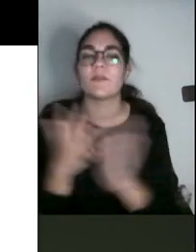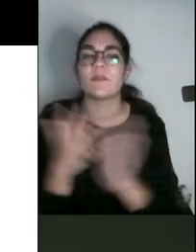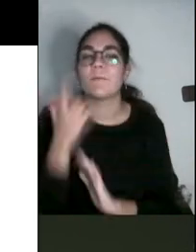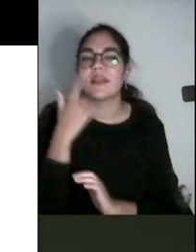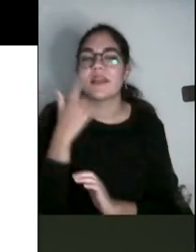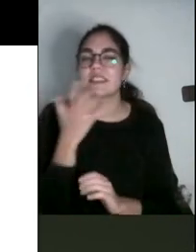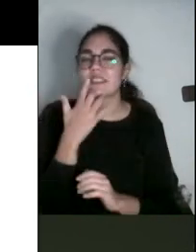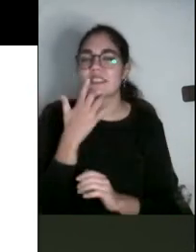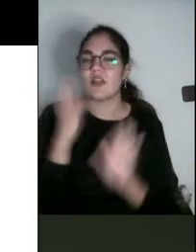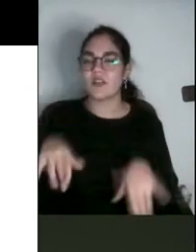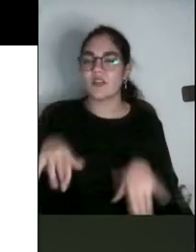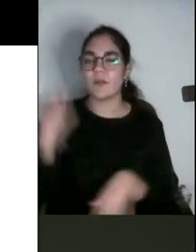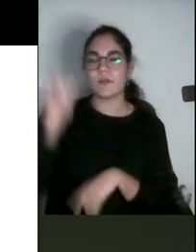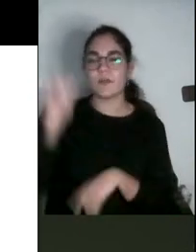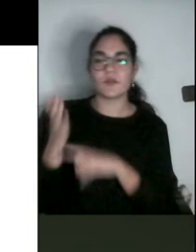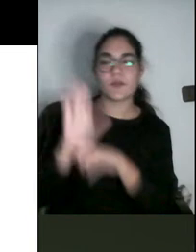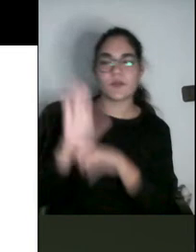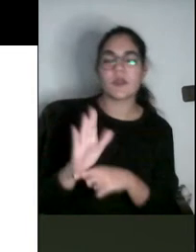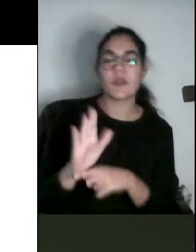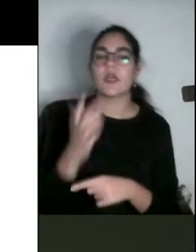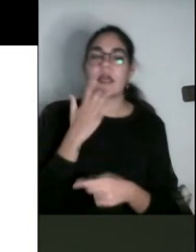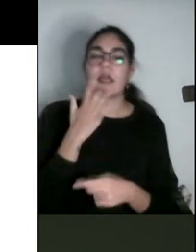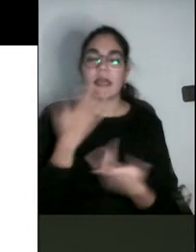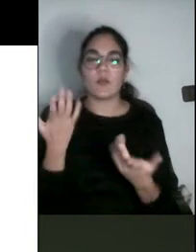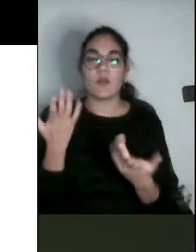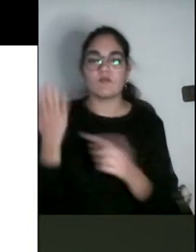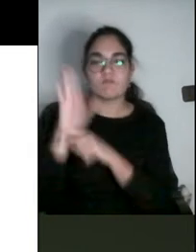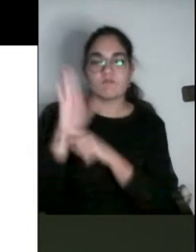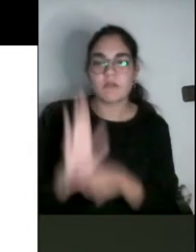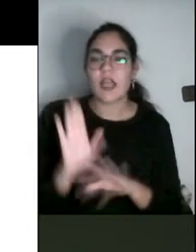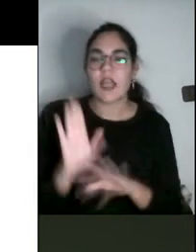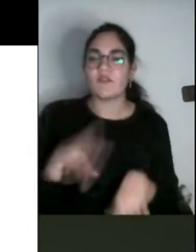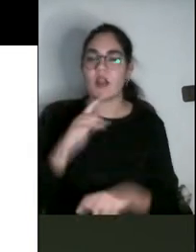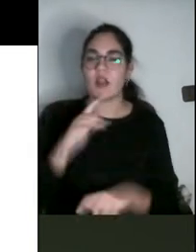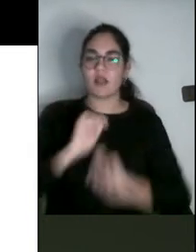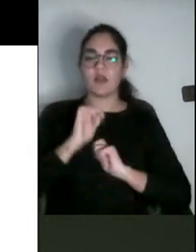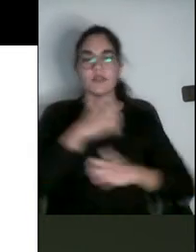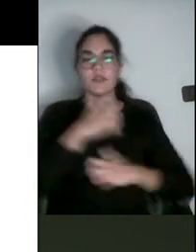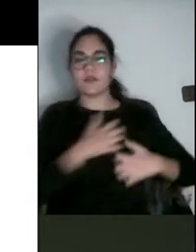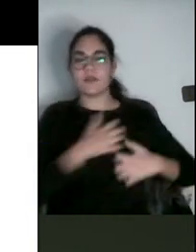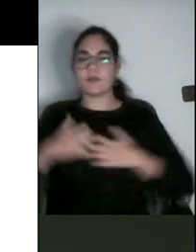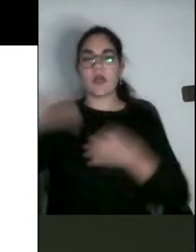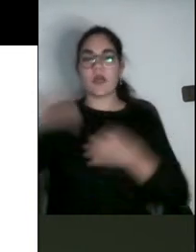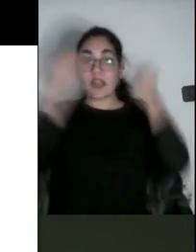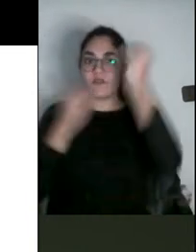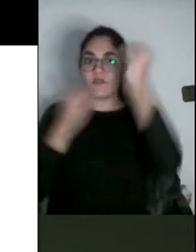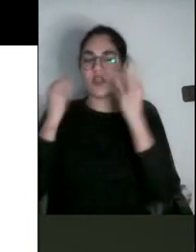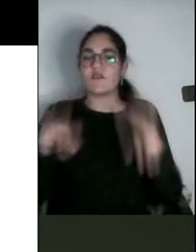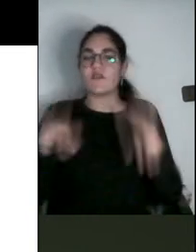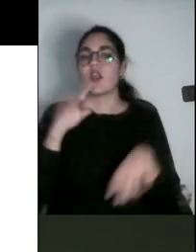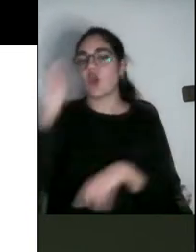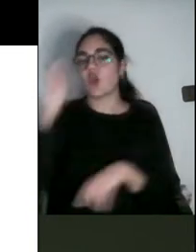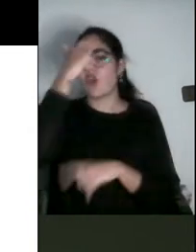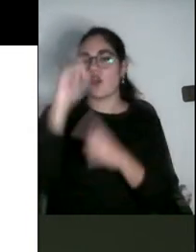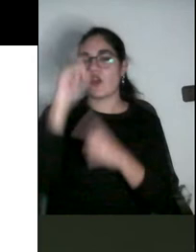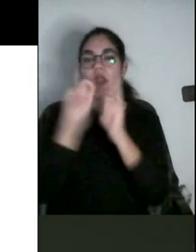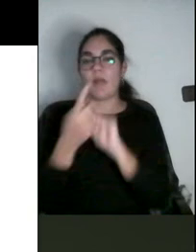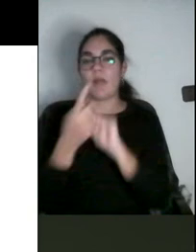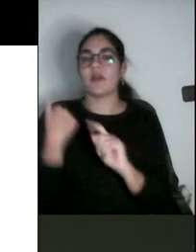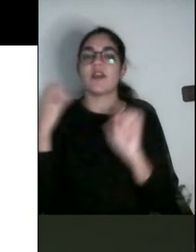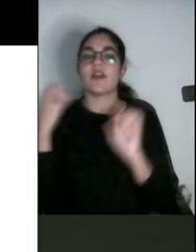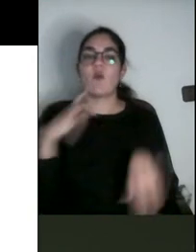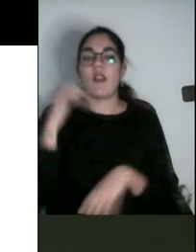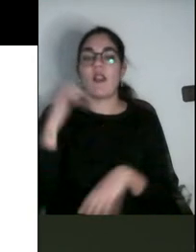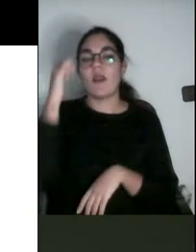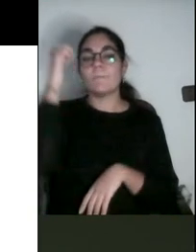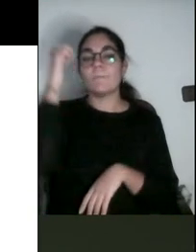explican los fenómenos y el uso de ejemplos que impulsaran reflexiones y acciones para cambiar la concepción machista y androcéntrica